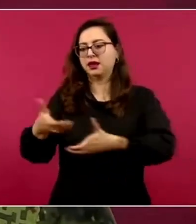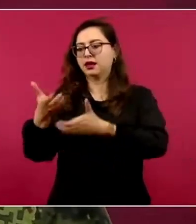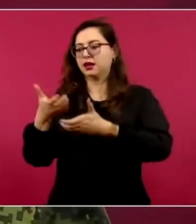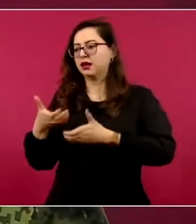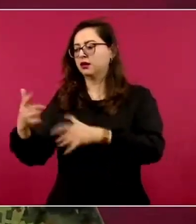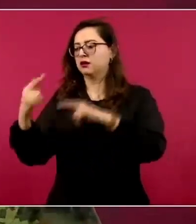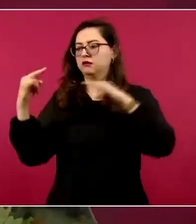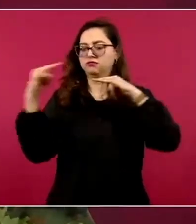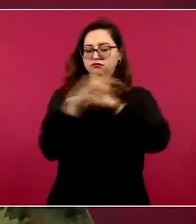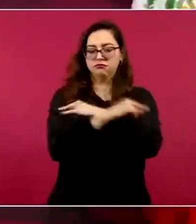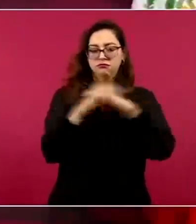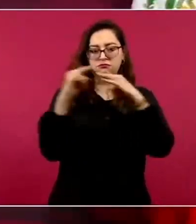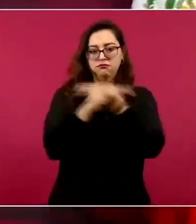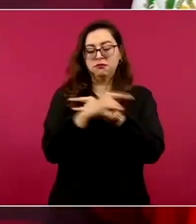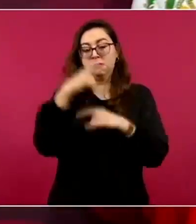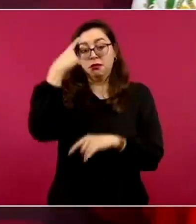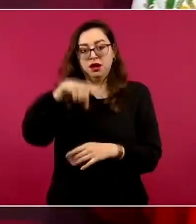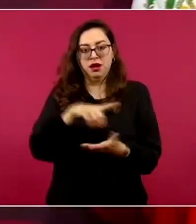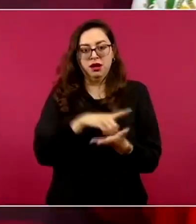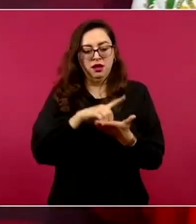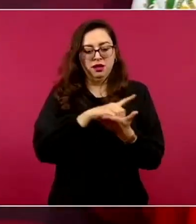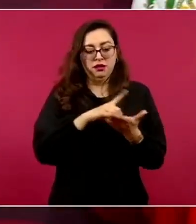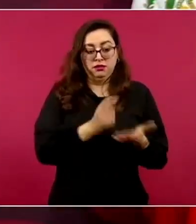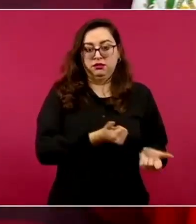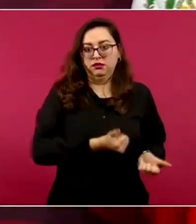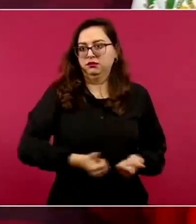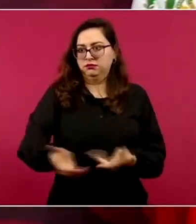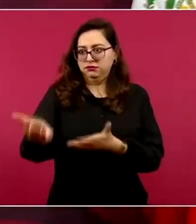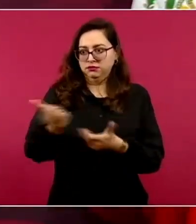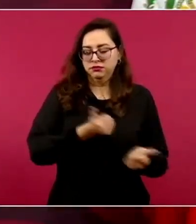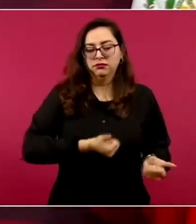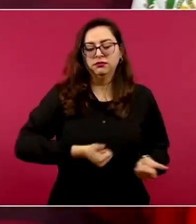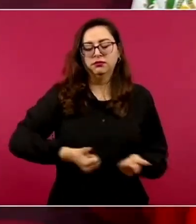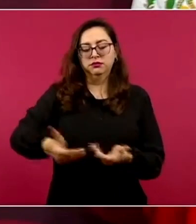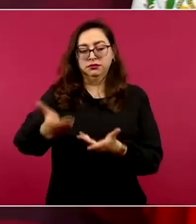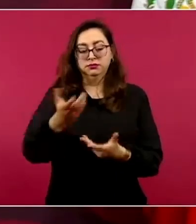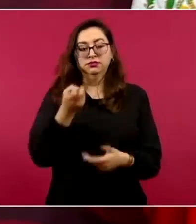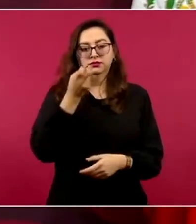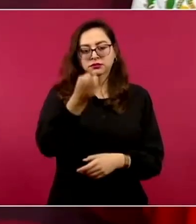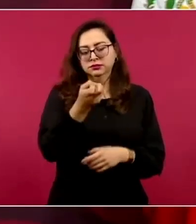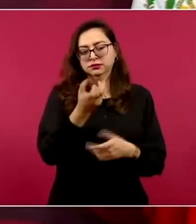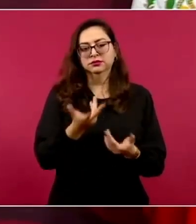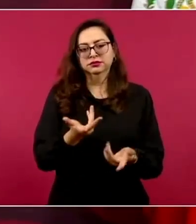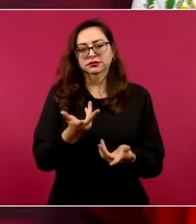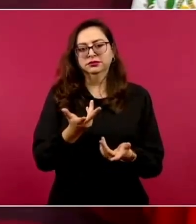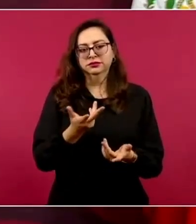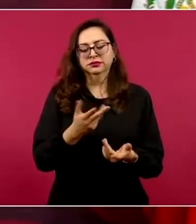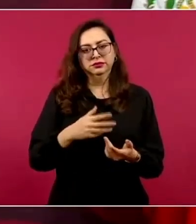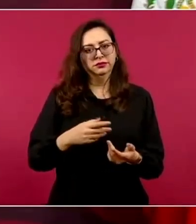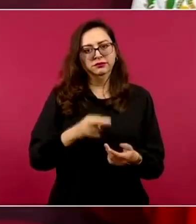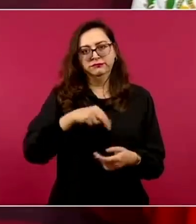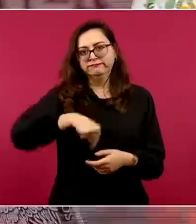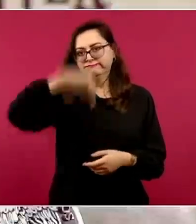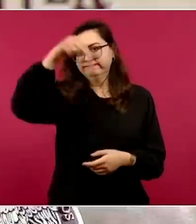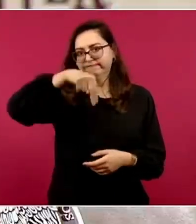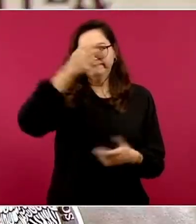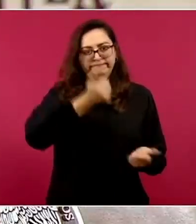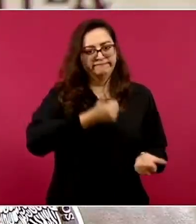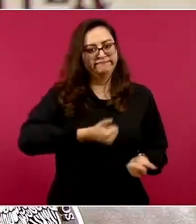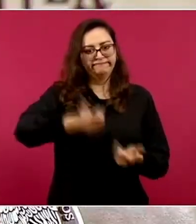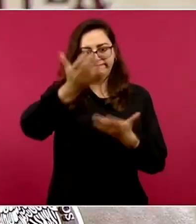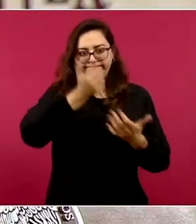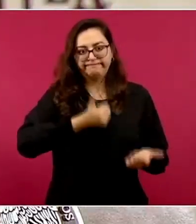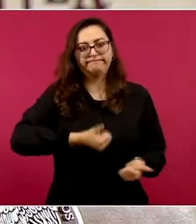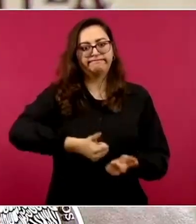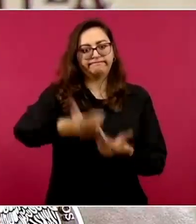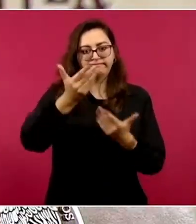y hacer llegar sus mercancías ilícitas hacia el norte del país. Entonces,